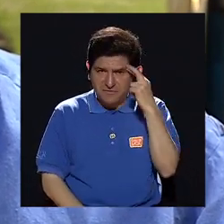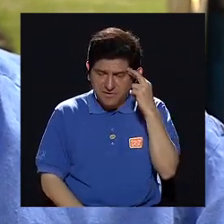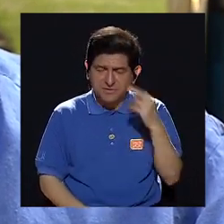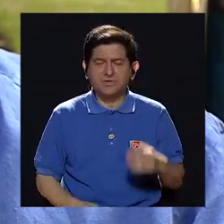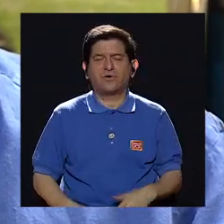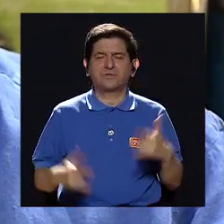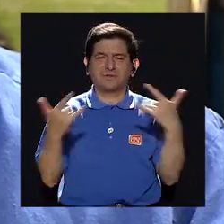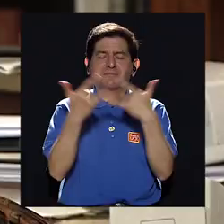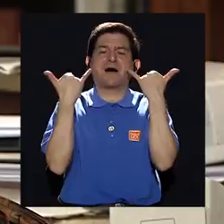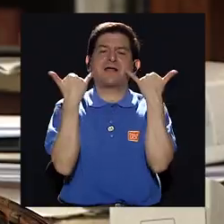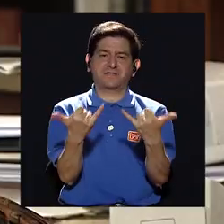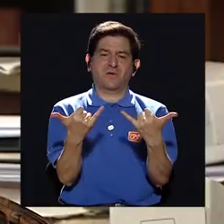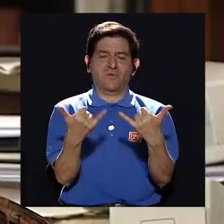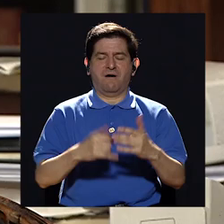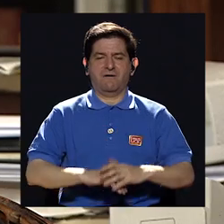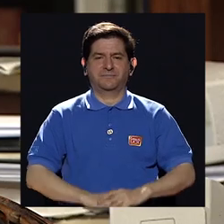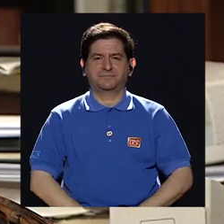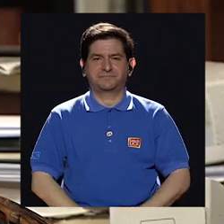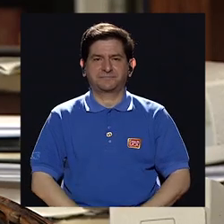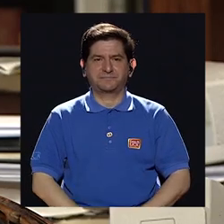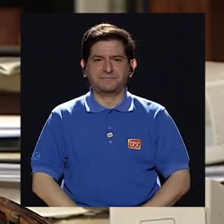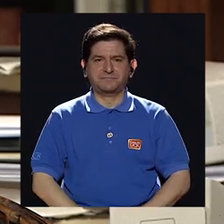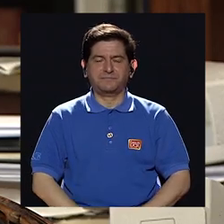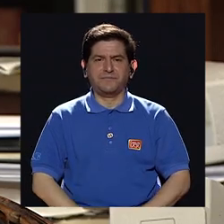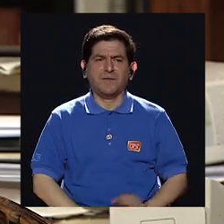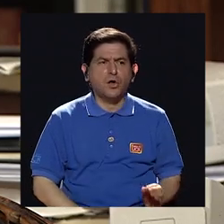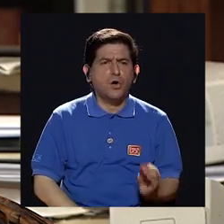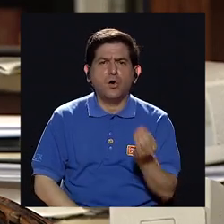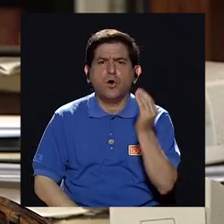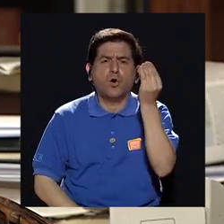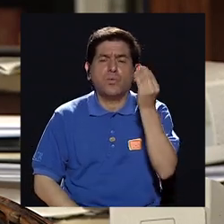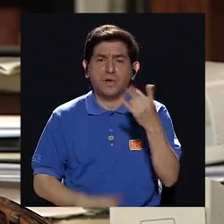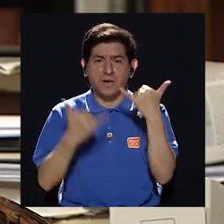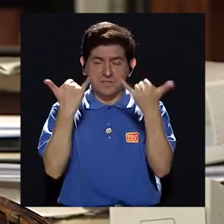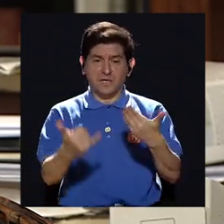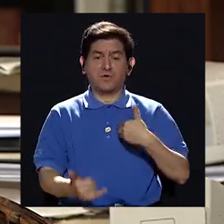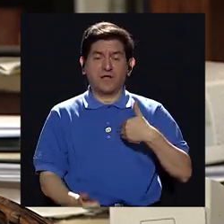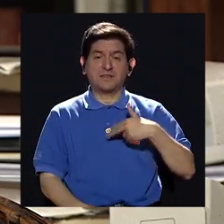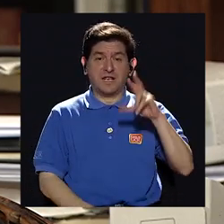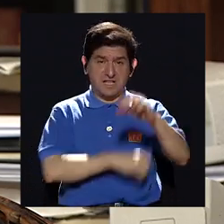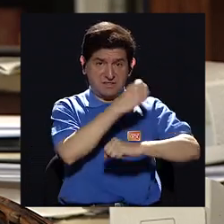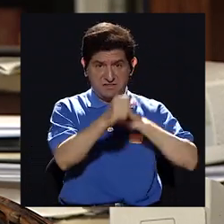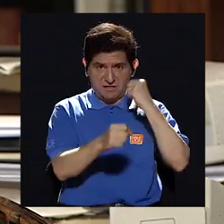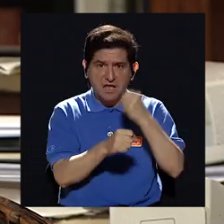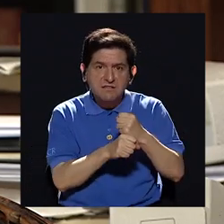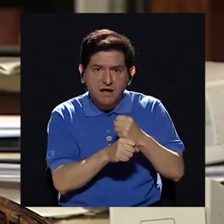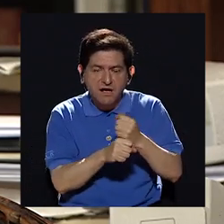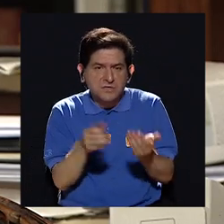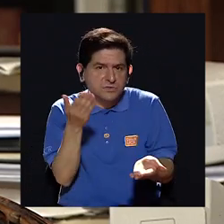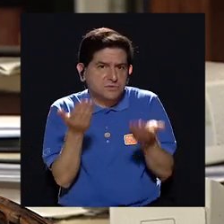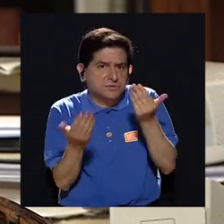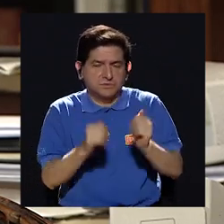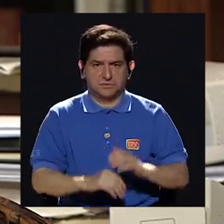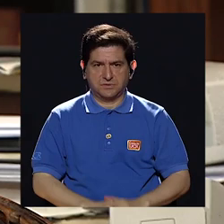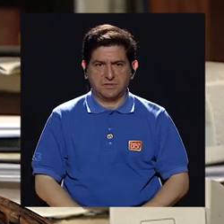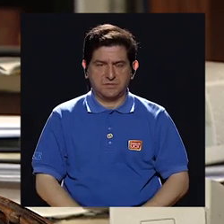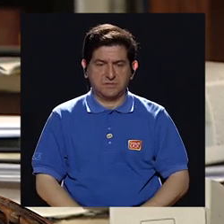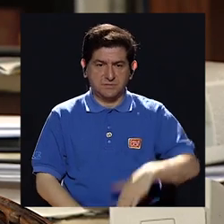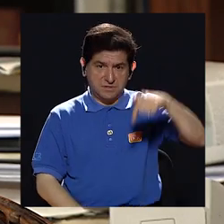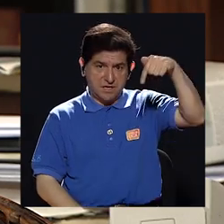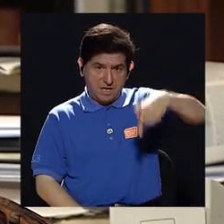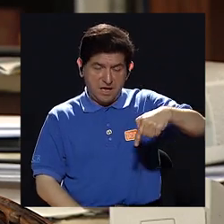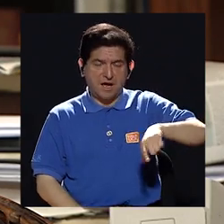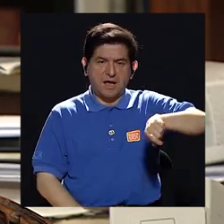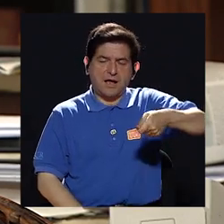maras. Muchos de esos jóvenes hoy tienen más de 30 años y casualmente acá